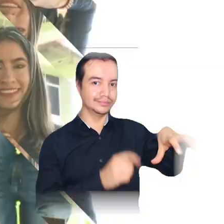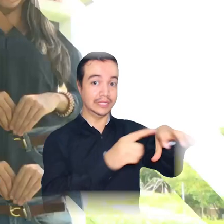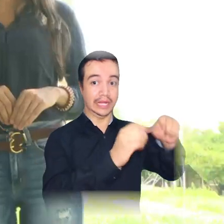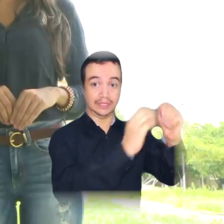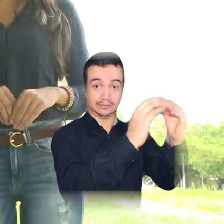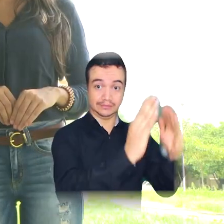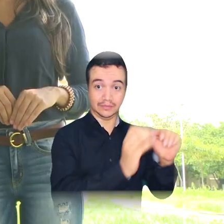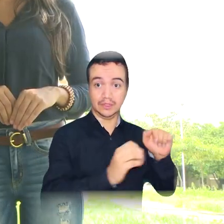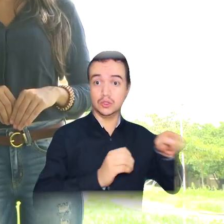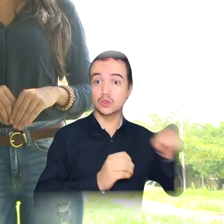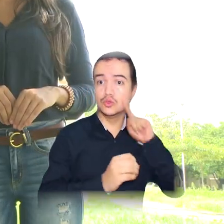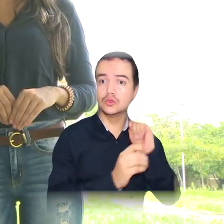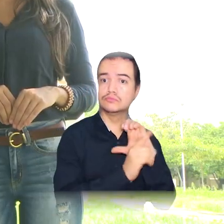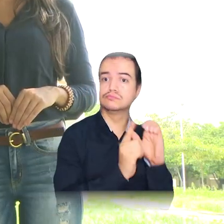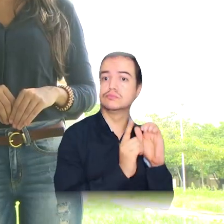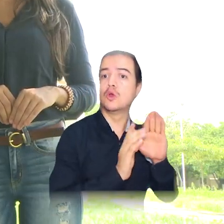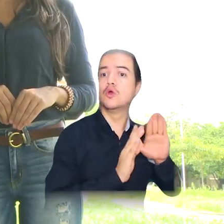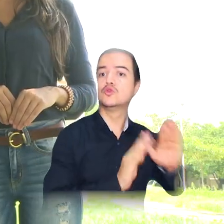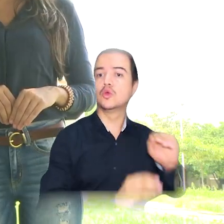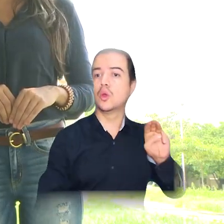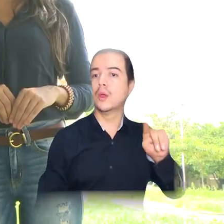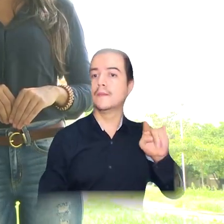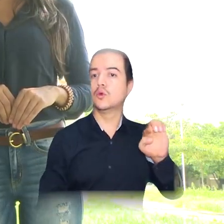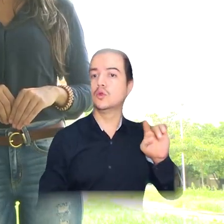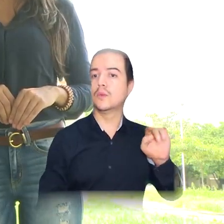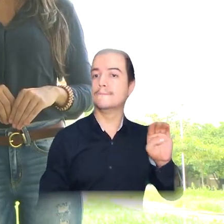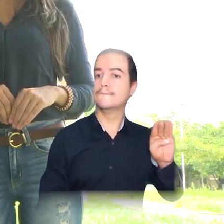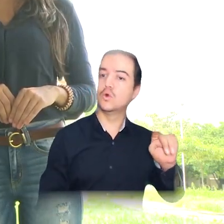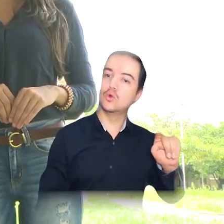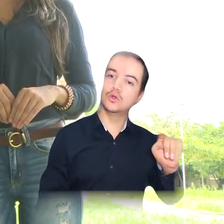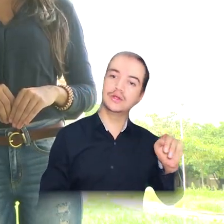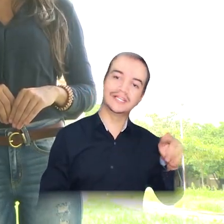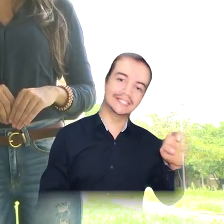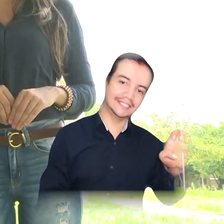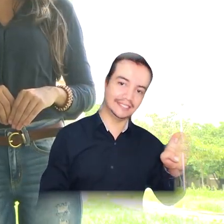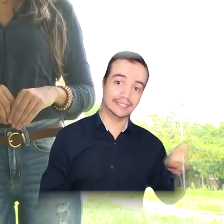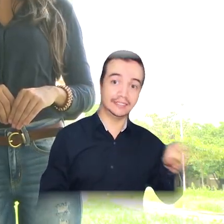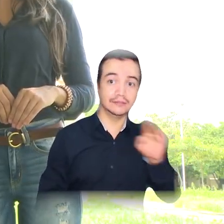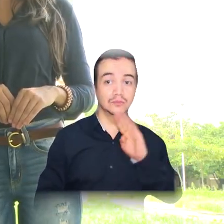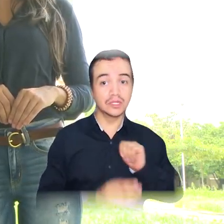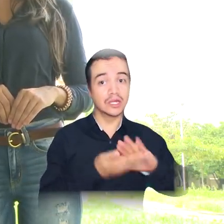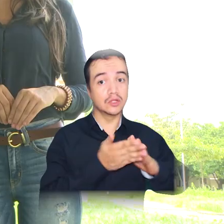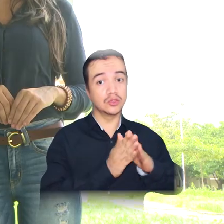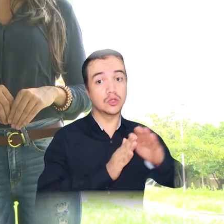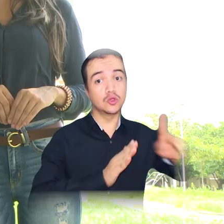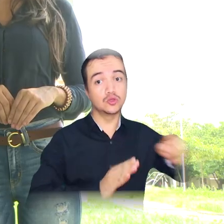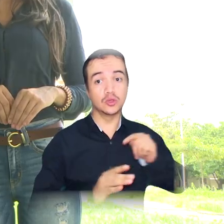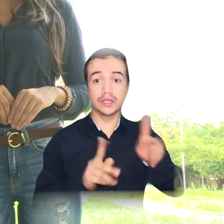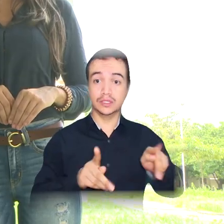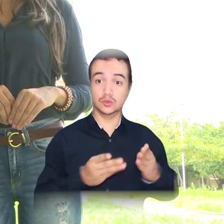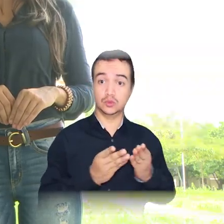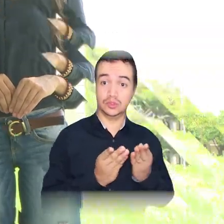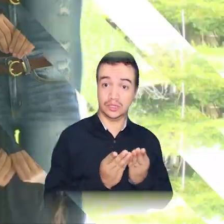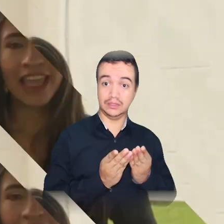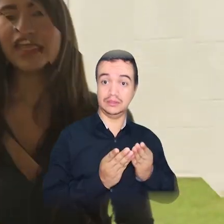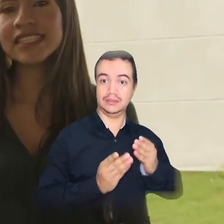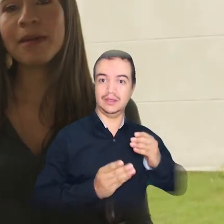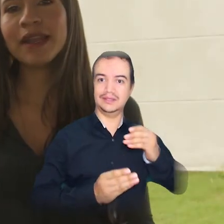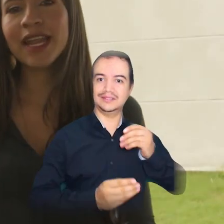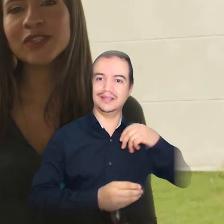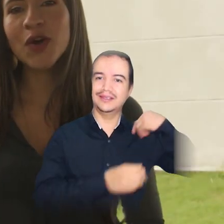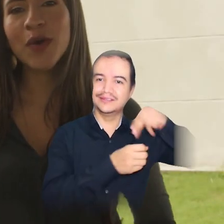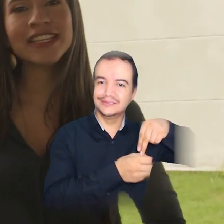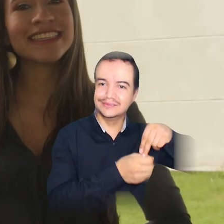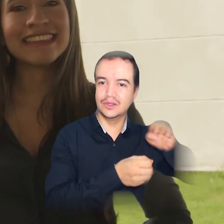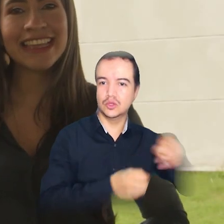El Campus TV, programa institucional de la Universidad Magdalena. Estudiantes indígenas de Uni Magdalena. De